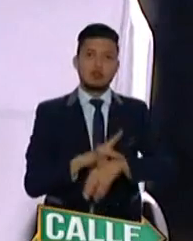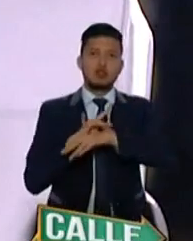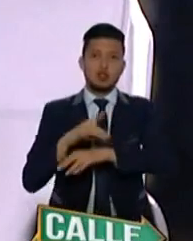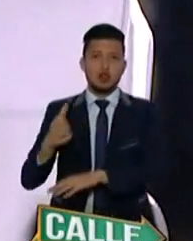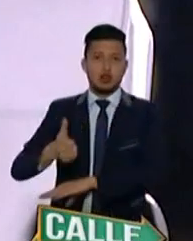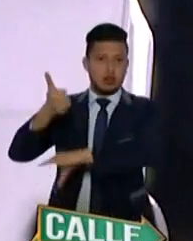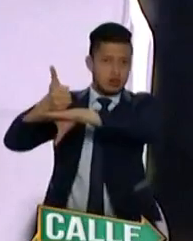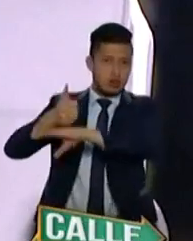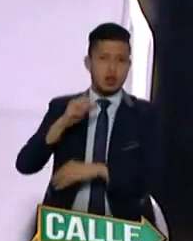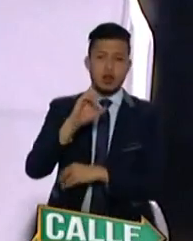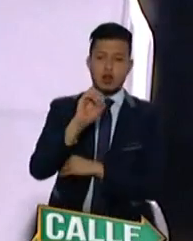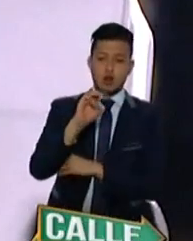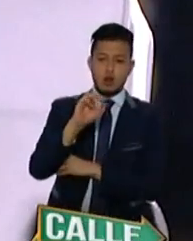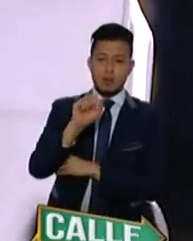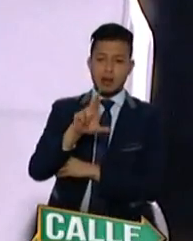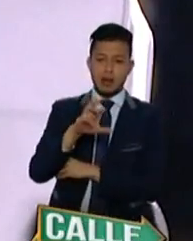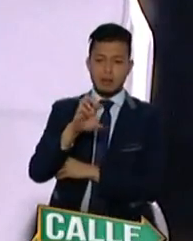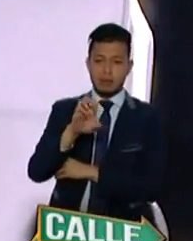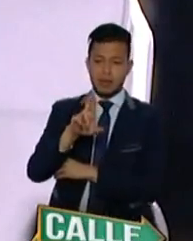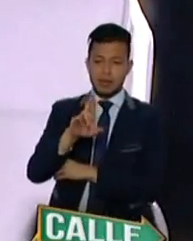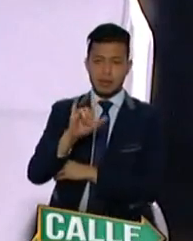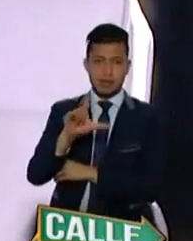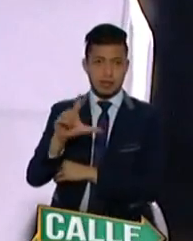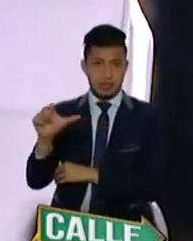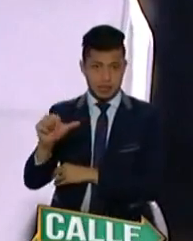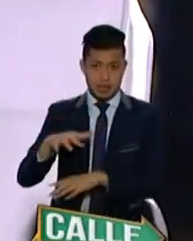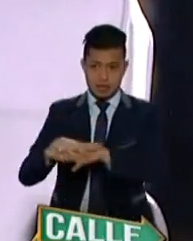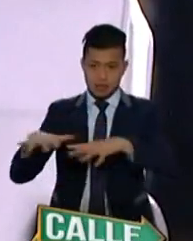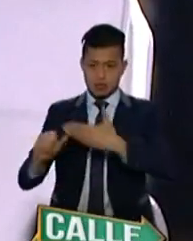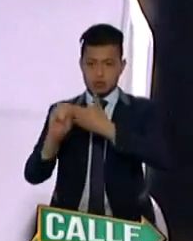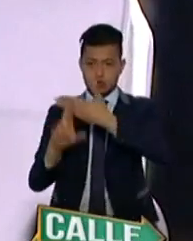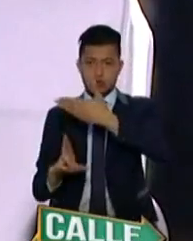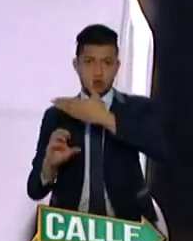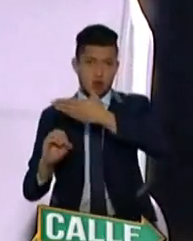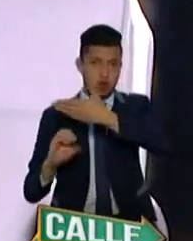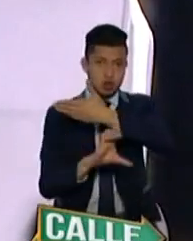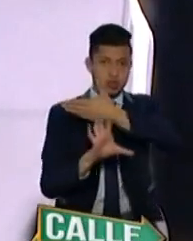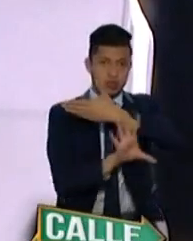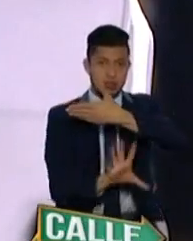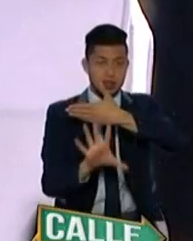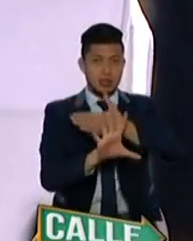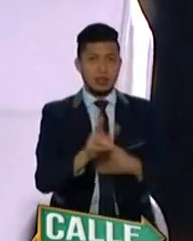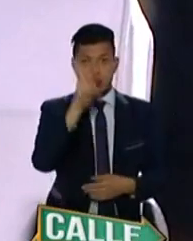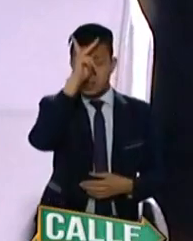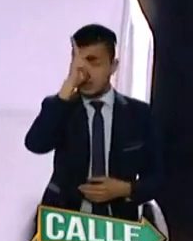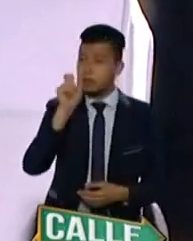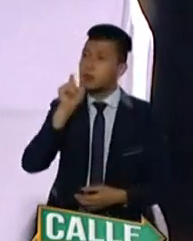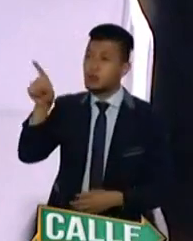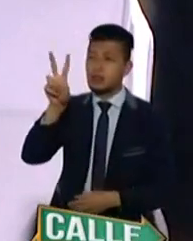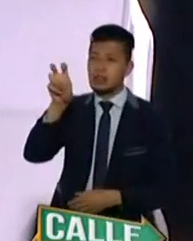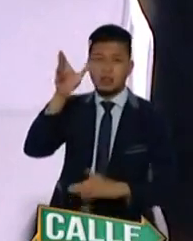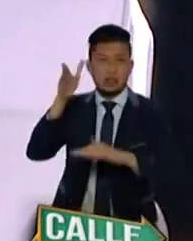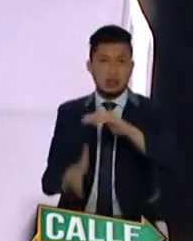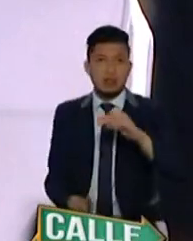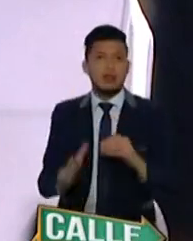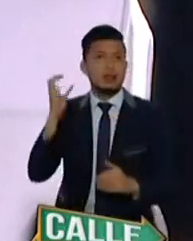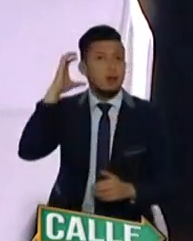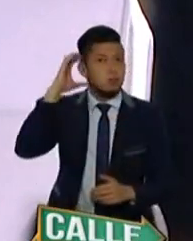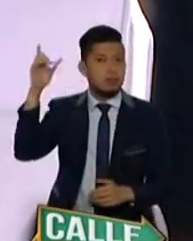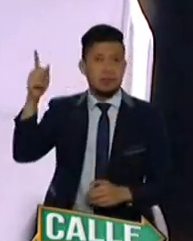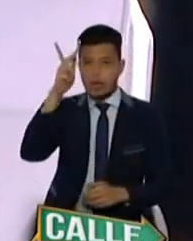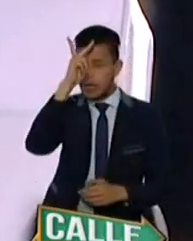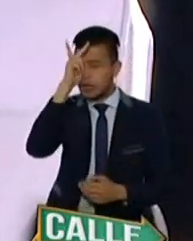gerente de la subred suroccidente. Omar, querido, ¿cómo nos fue al corte a las 7 p.m.? ¿Cuántas vacunas llevamos en Kennedy?